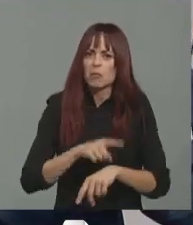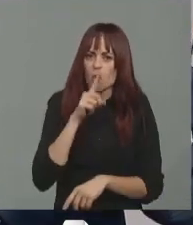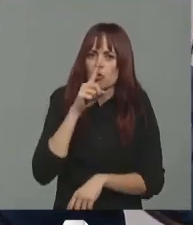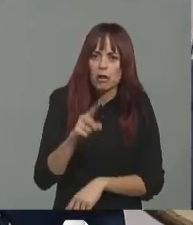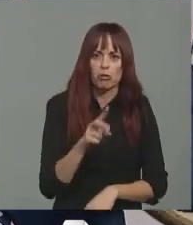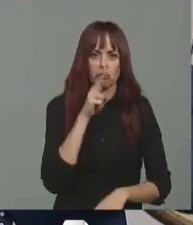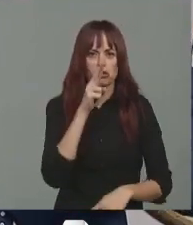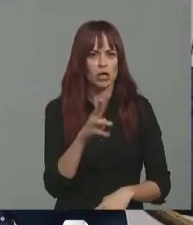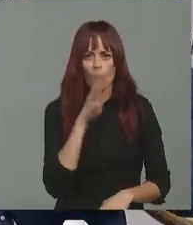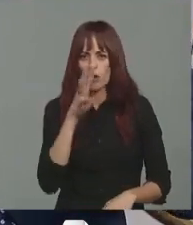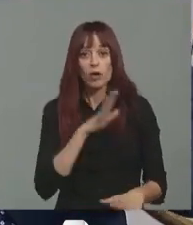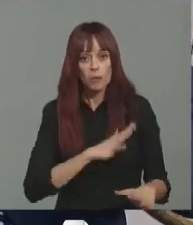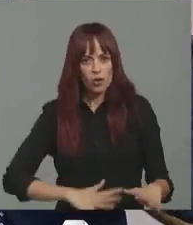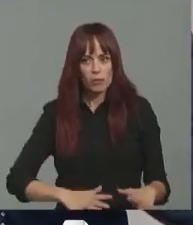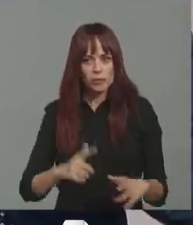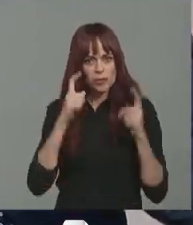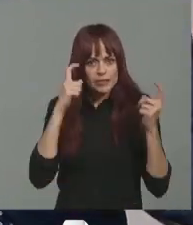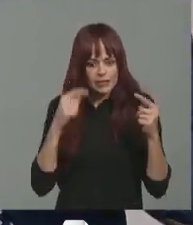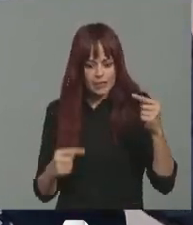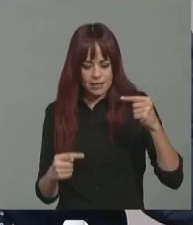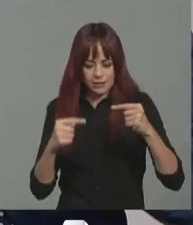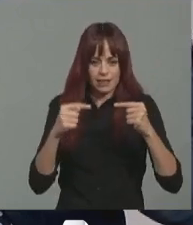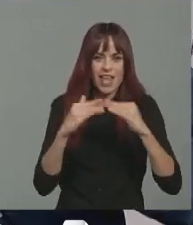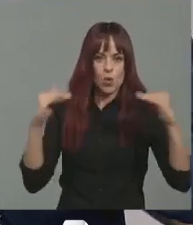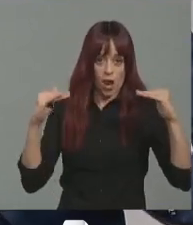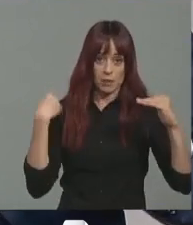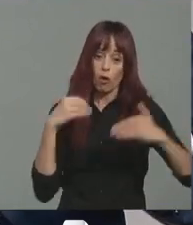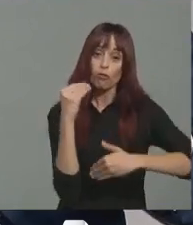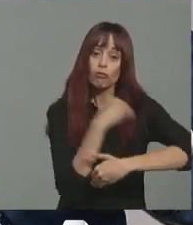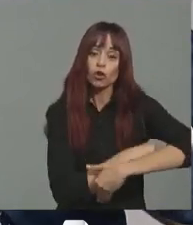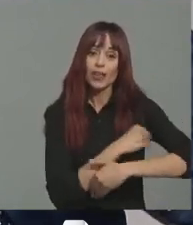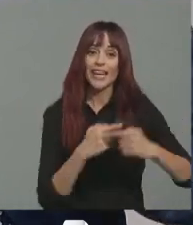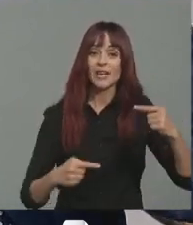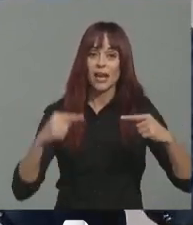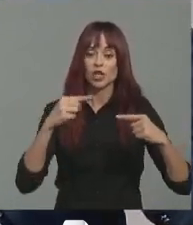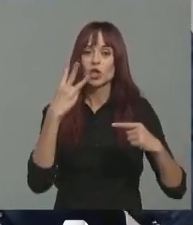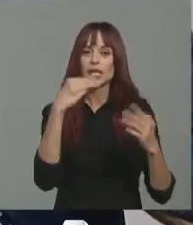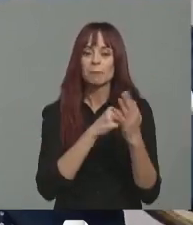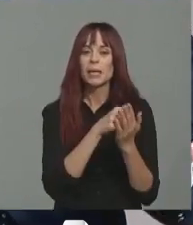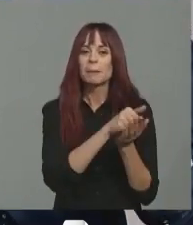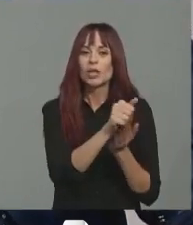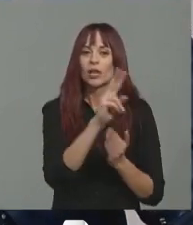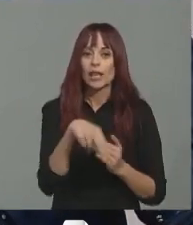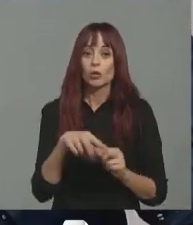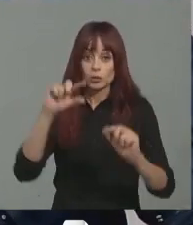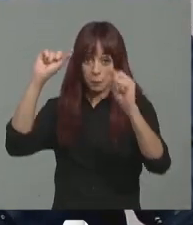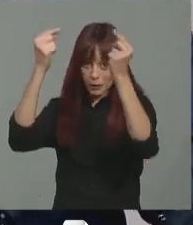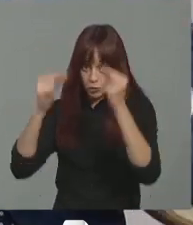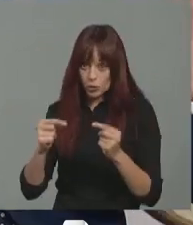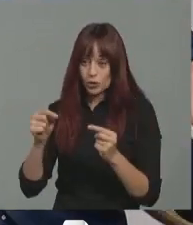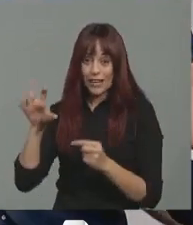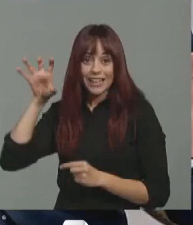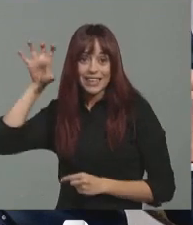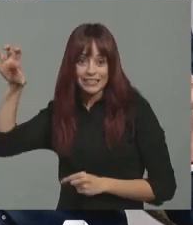cuatro, lo que sea. Pero de momento, igualeme. Eso, ese fondo de nivelación son 3.000 millones de euros. 3.000 millones de euros en el presupuesto que tiene el Estado,